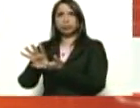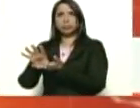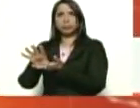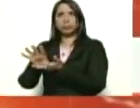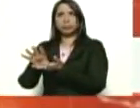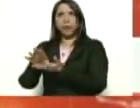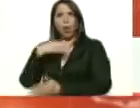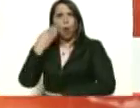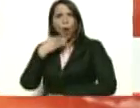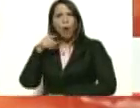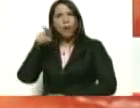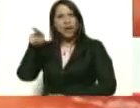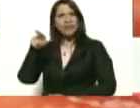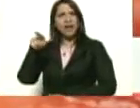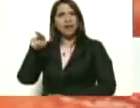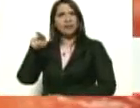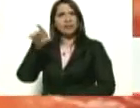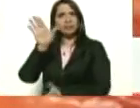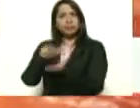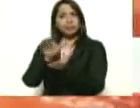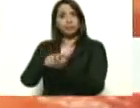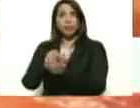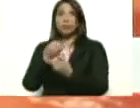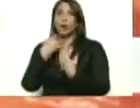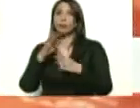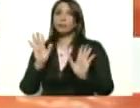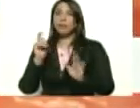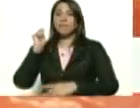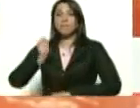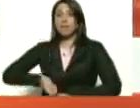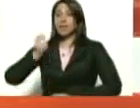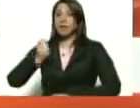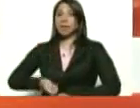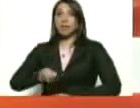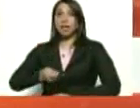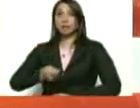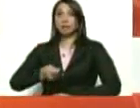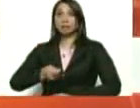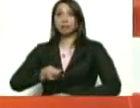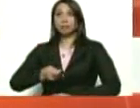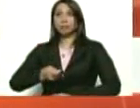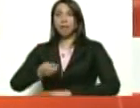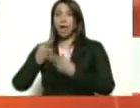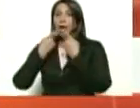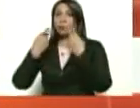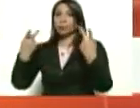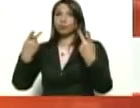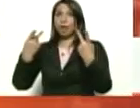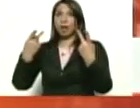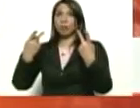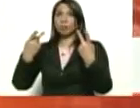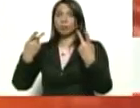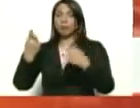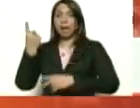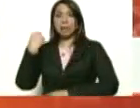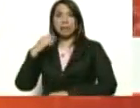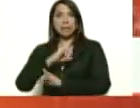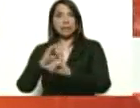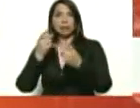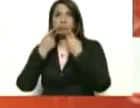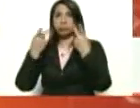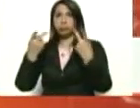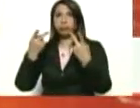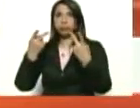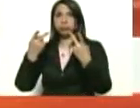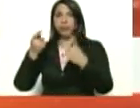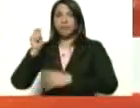Bueno, la Fiscalía General ha anunciado hoy, ayer ya hizo algunos anuncios el Fiscal